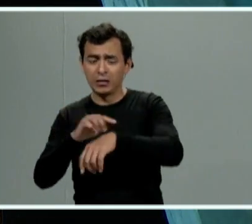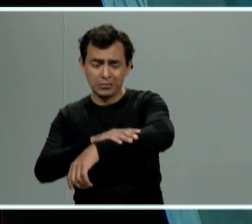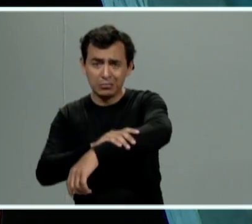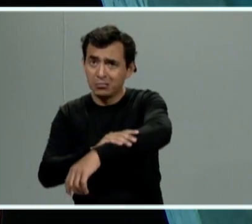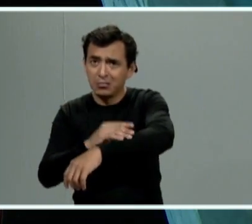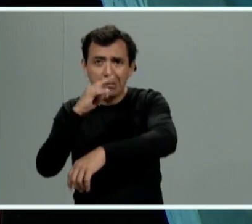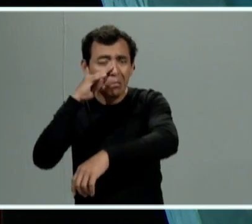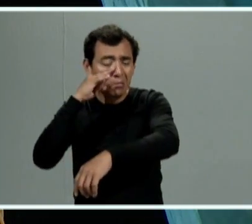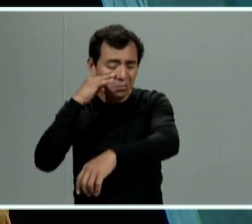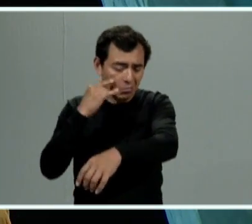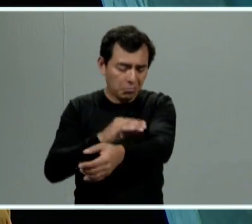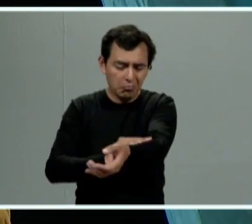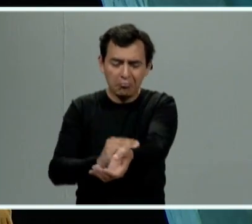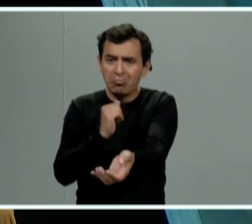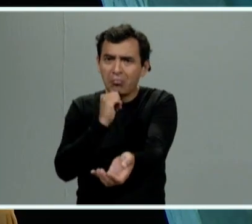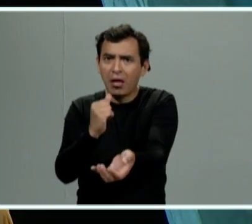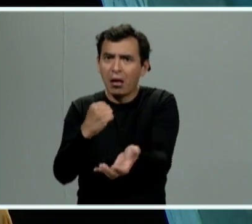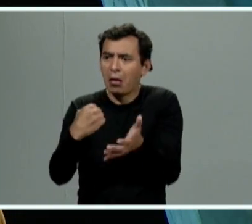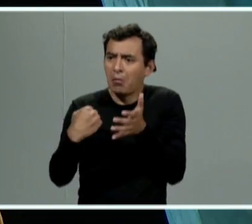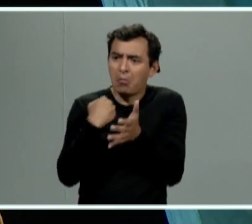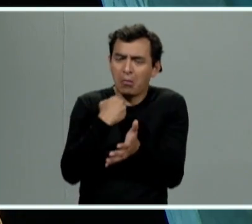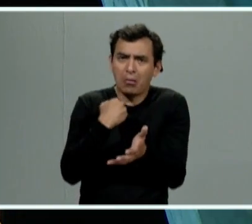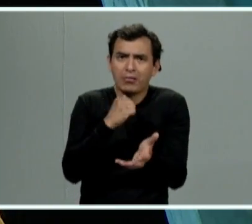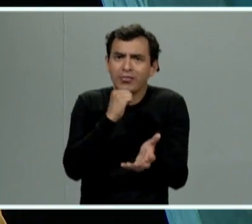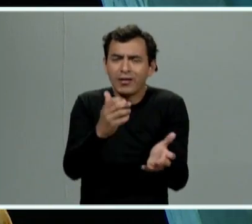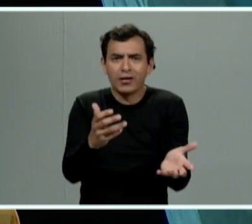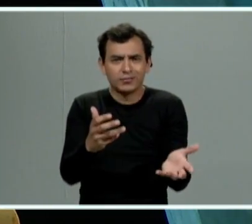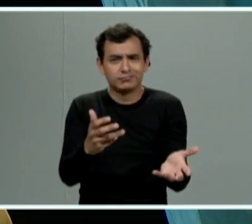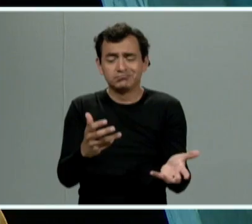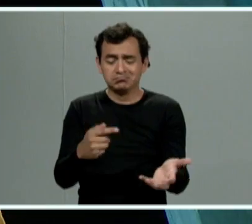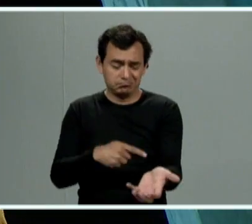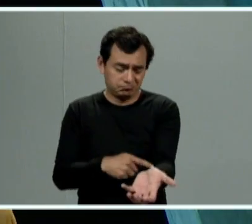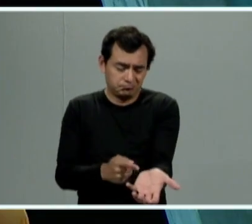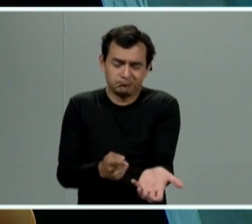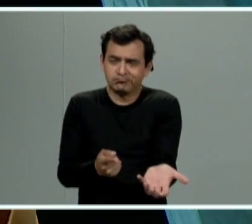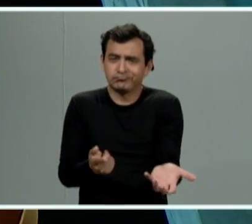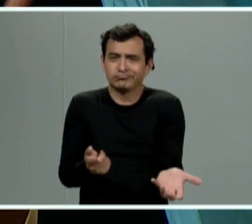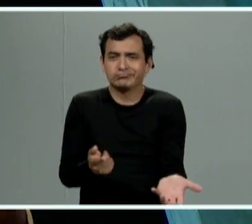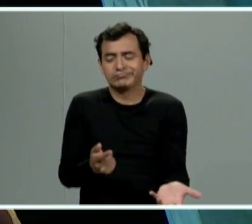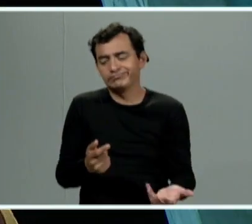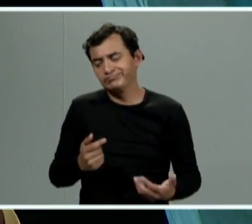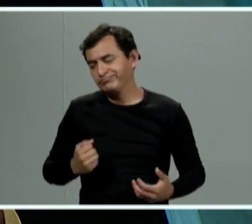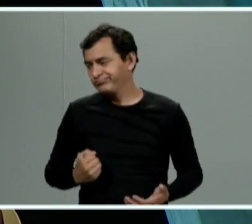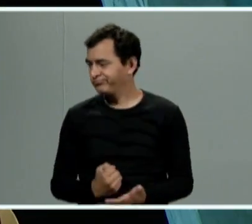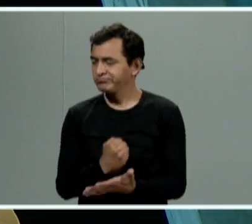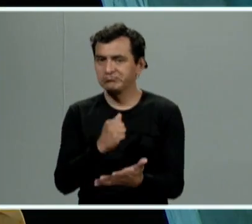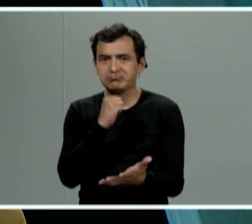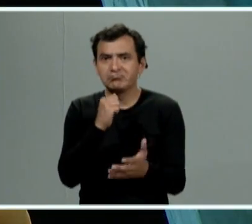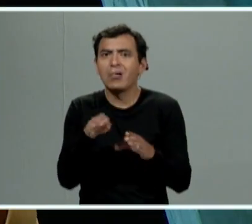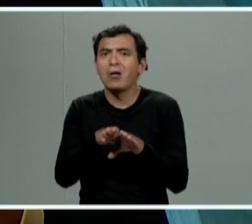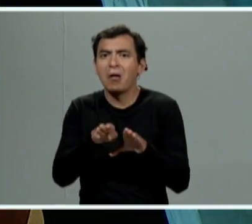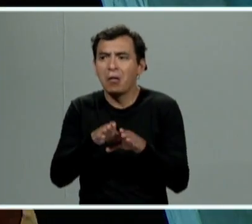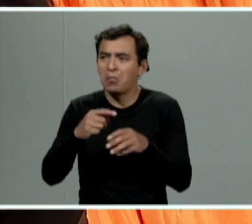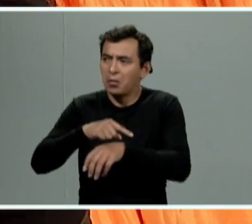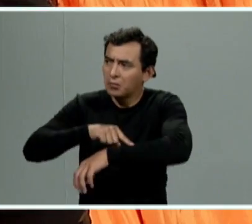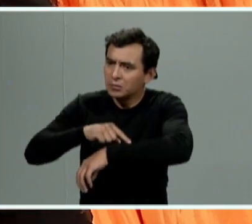tengo una marca entonces no hay ningún delito que perseguir o no se puede hacer absolutamente no hay evidencia no